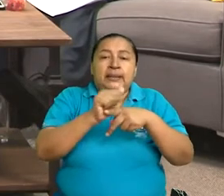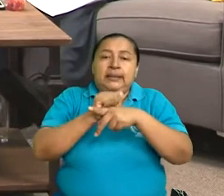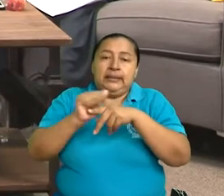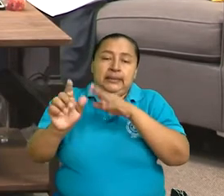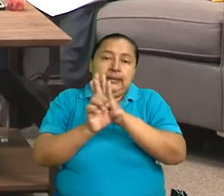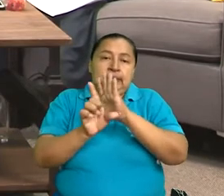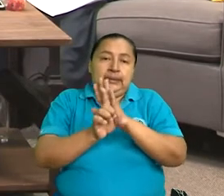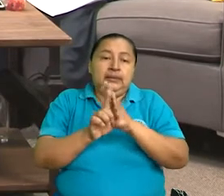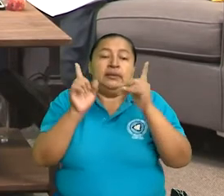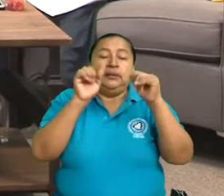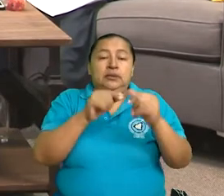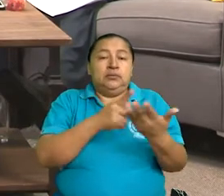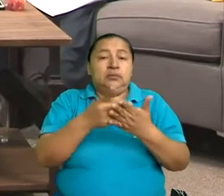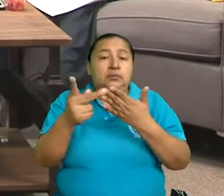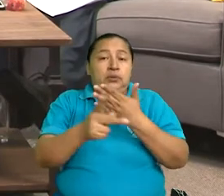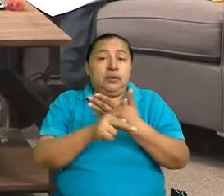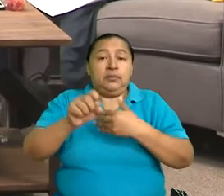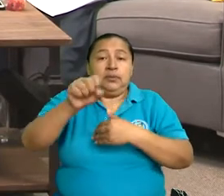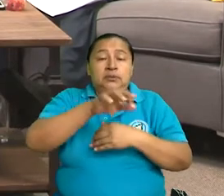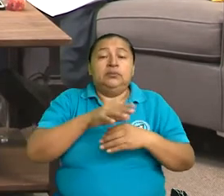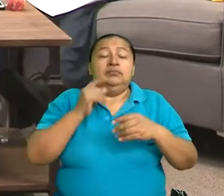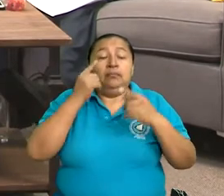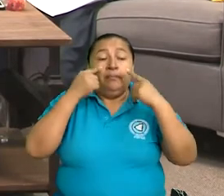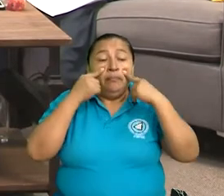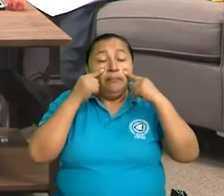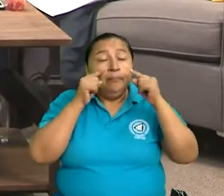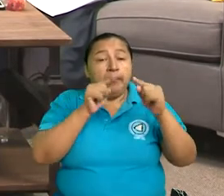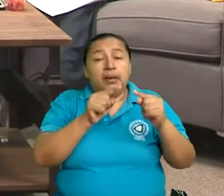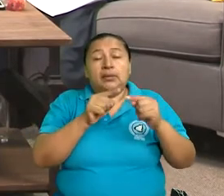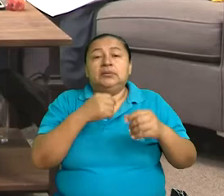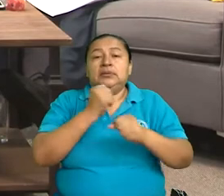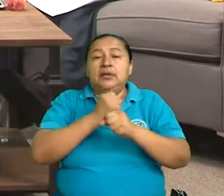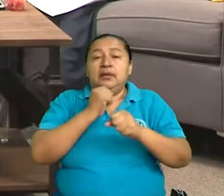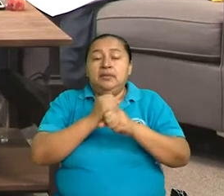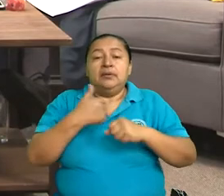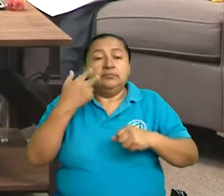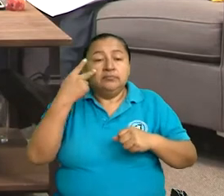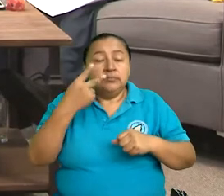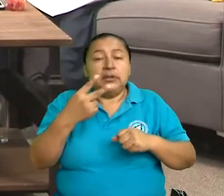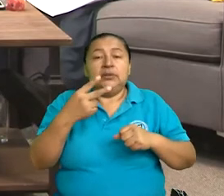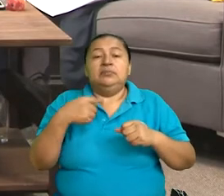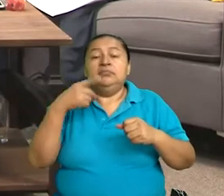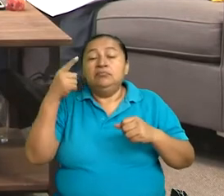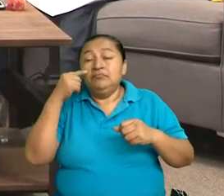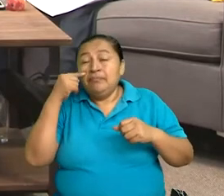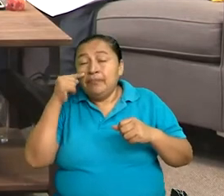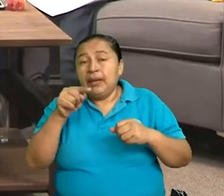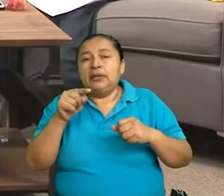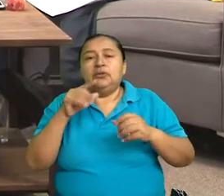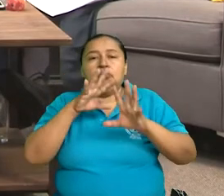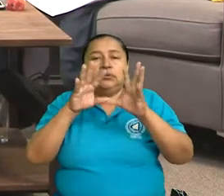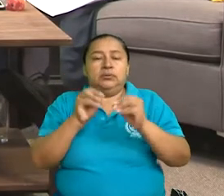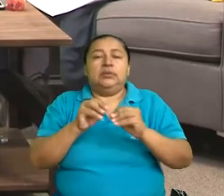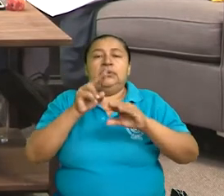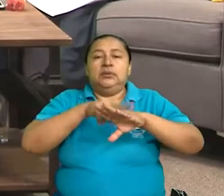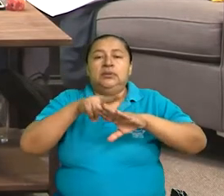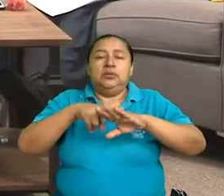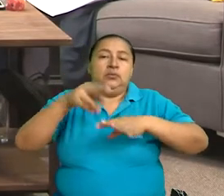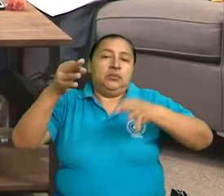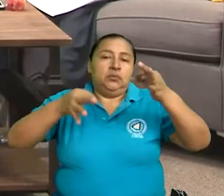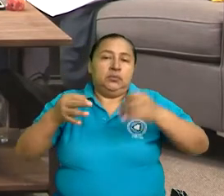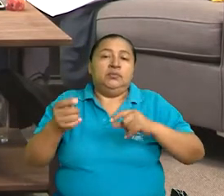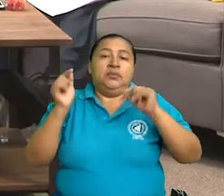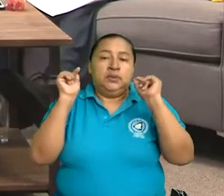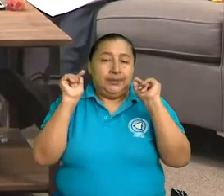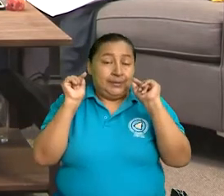programas sociales permiten instrumentalizar, operativizar, materializar las normas jurídicas. Y